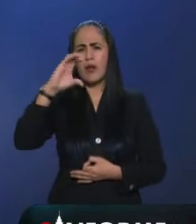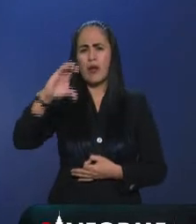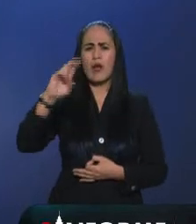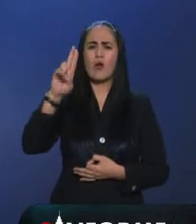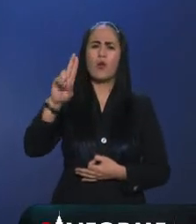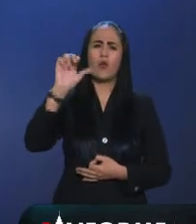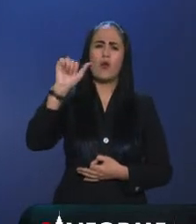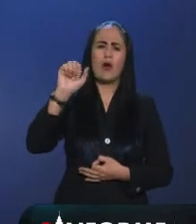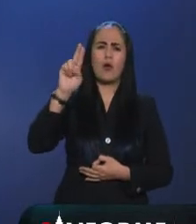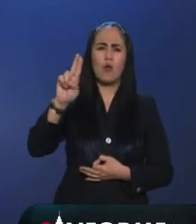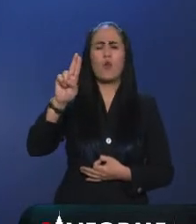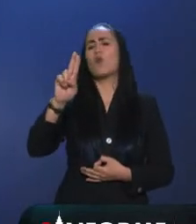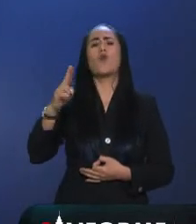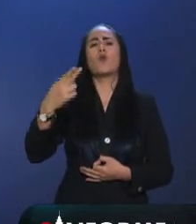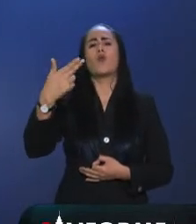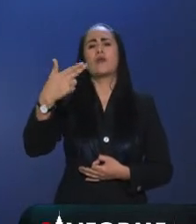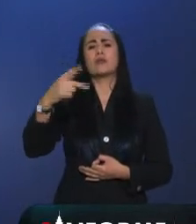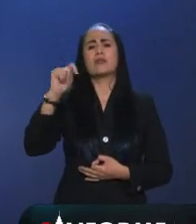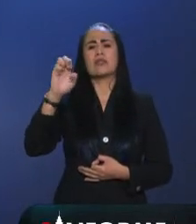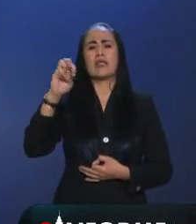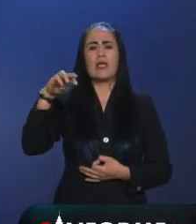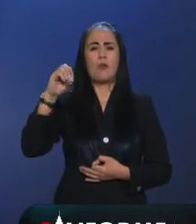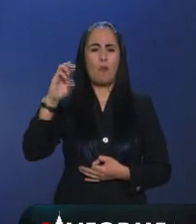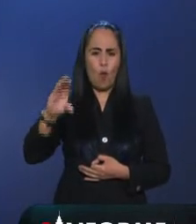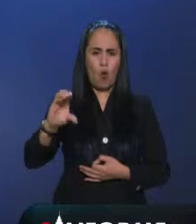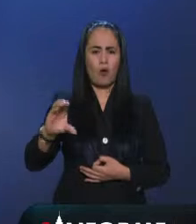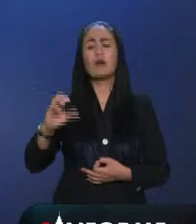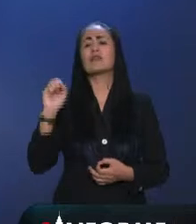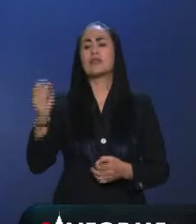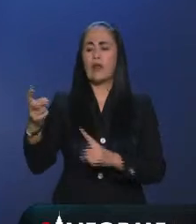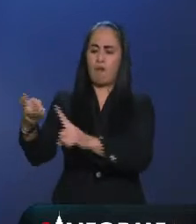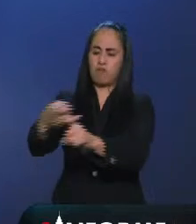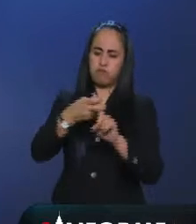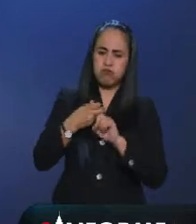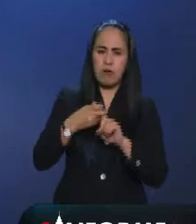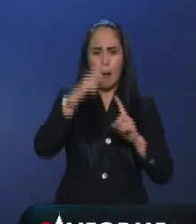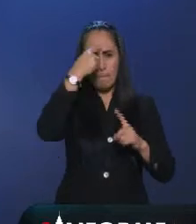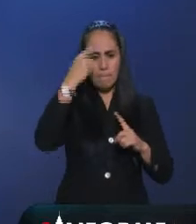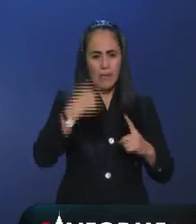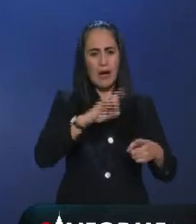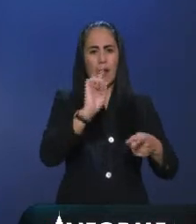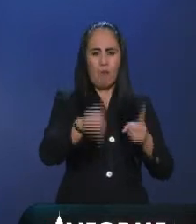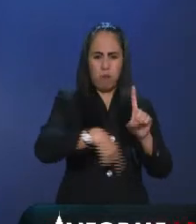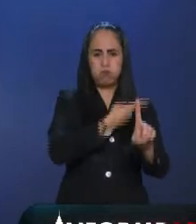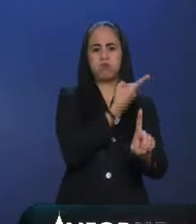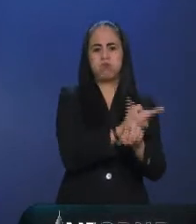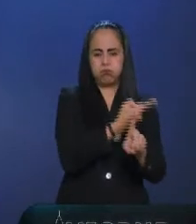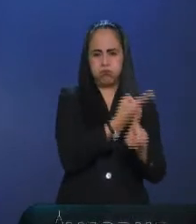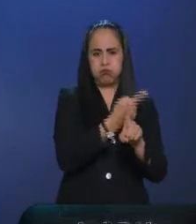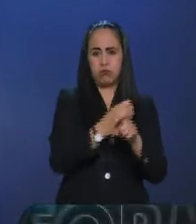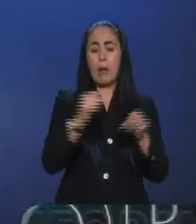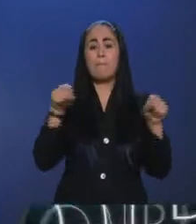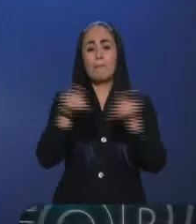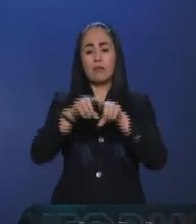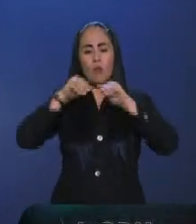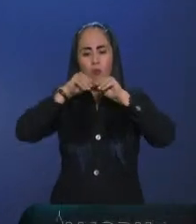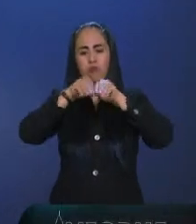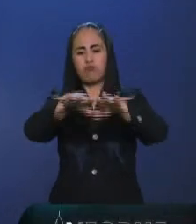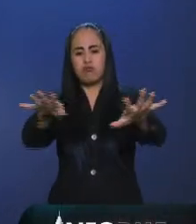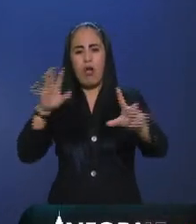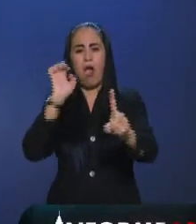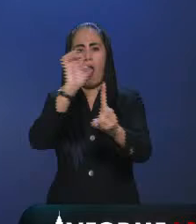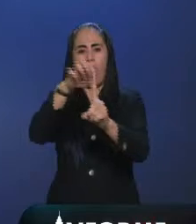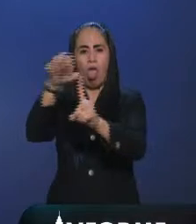a autodeformar prisión por el delito de trata de personas en su modalidad de explotación sexual y de publicidad engañosa así como asociación